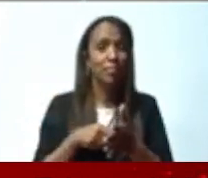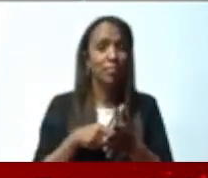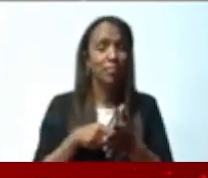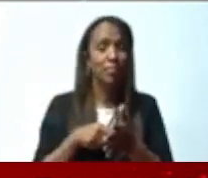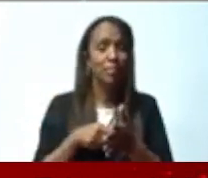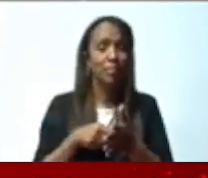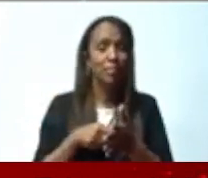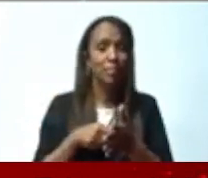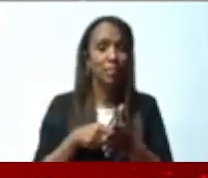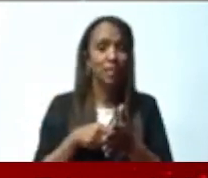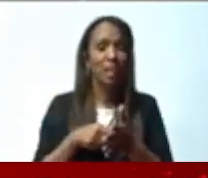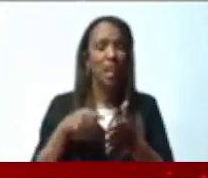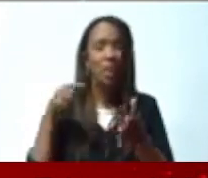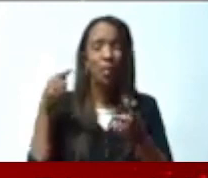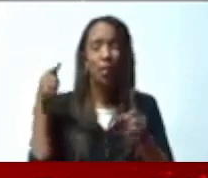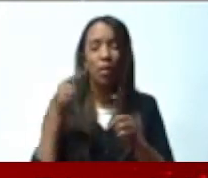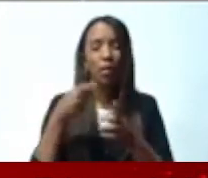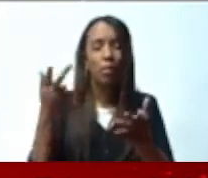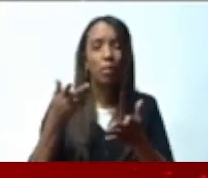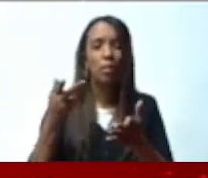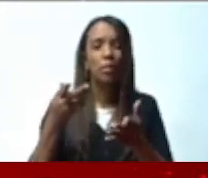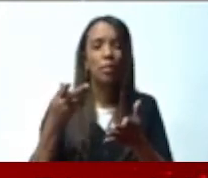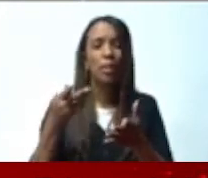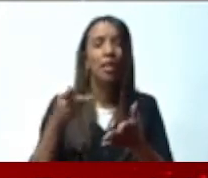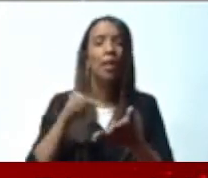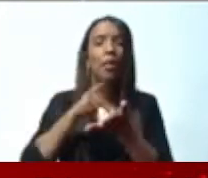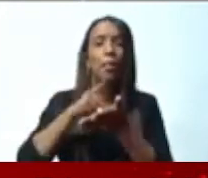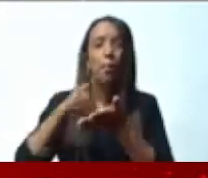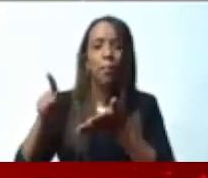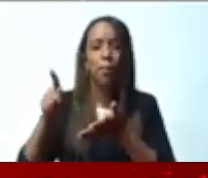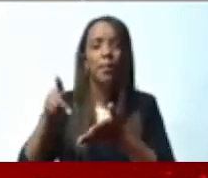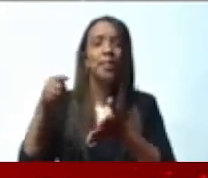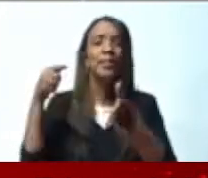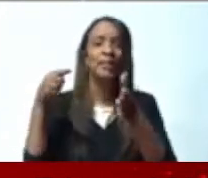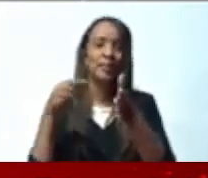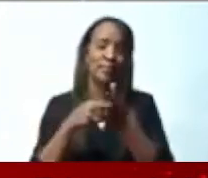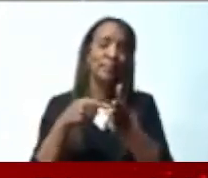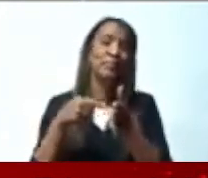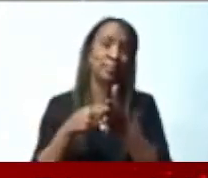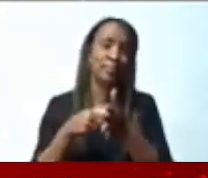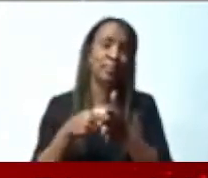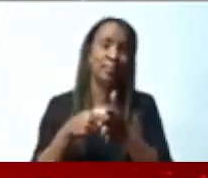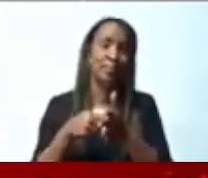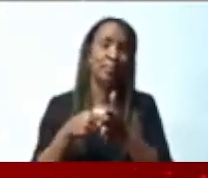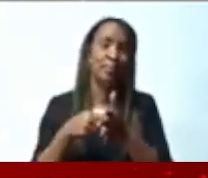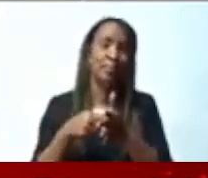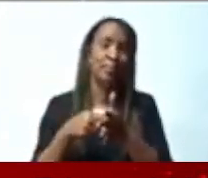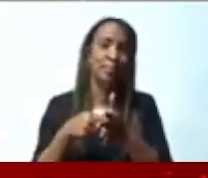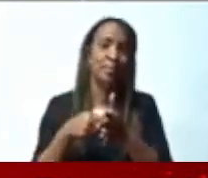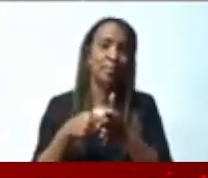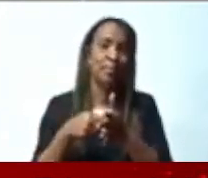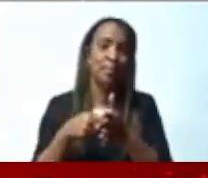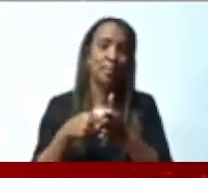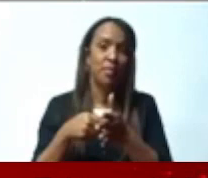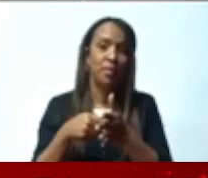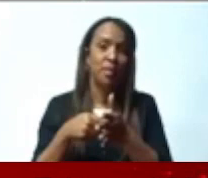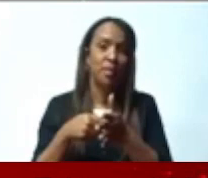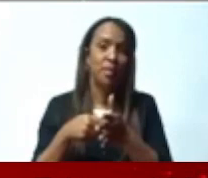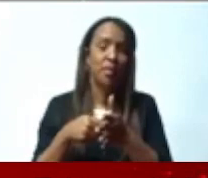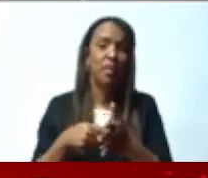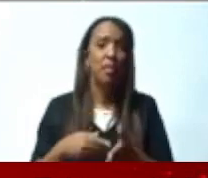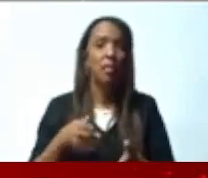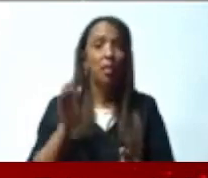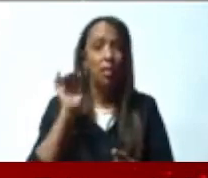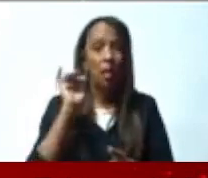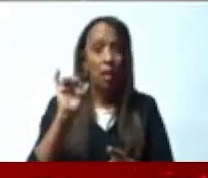Solo para pagar deudas. Para pagar intereses de deudas. Y sin